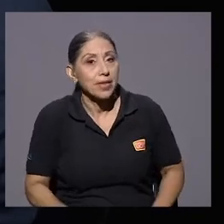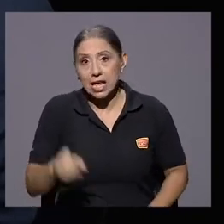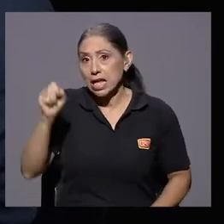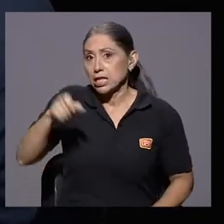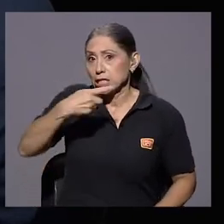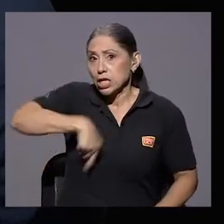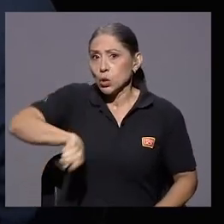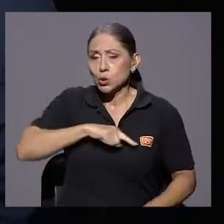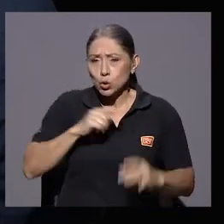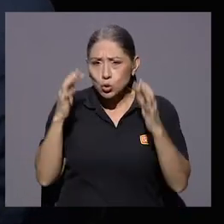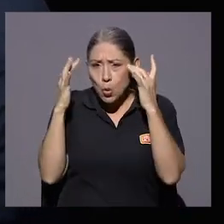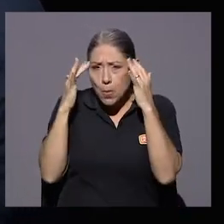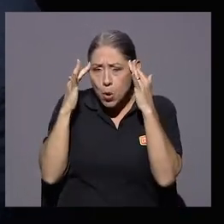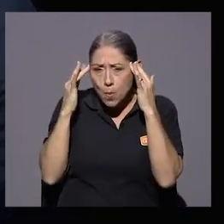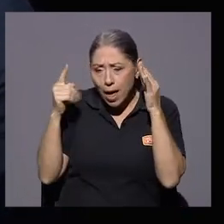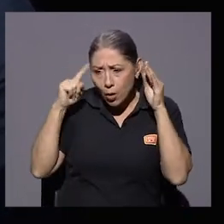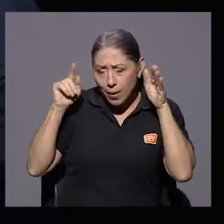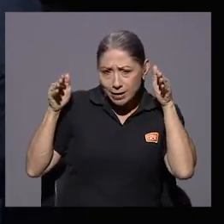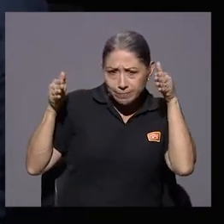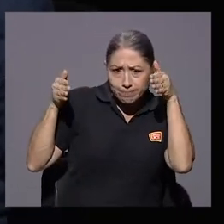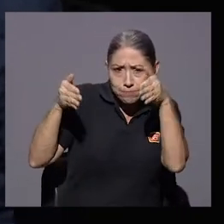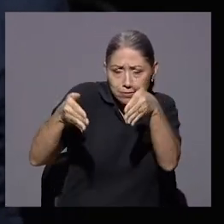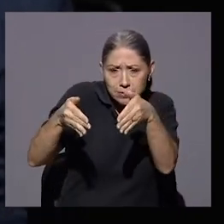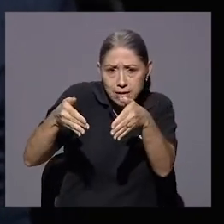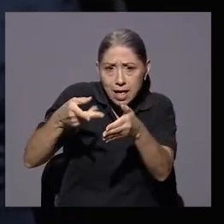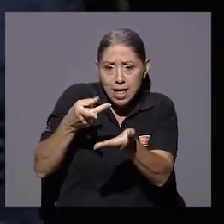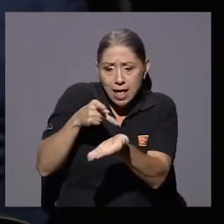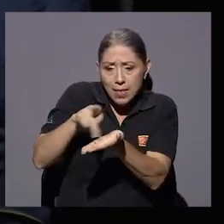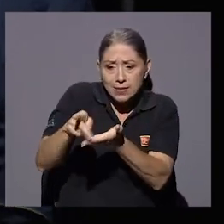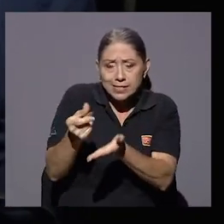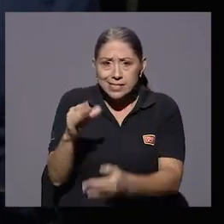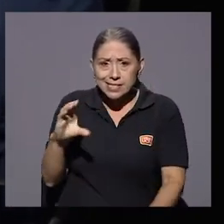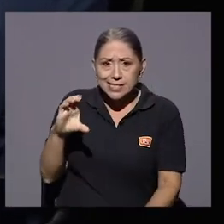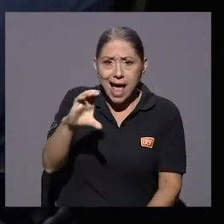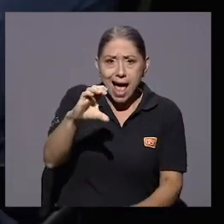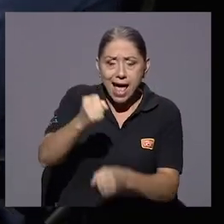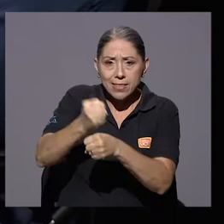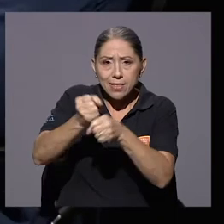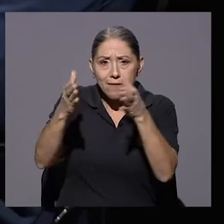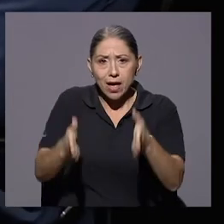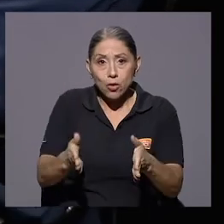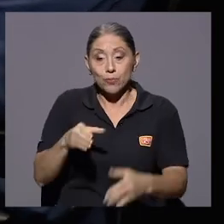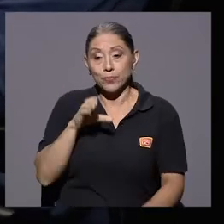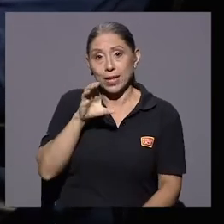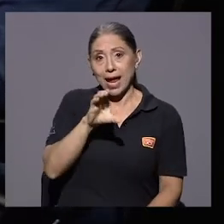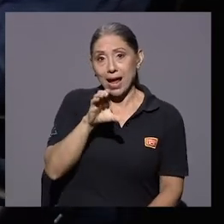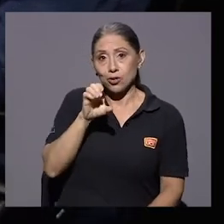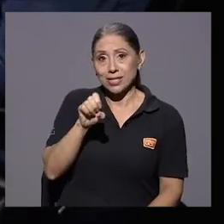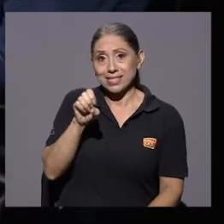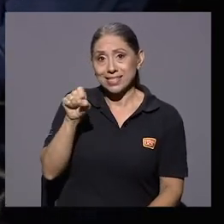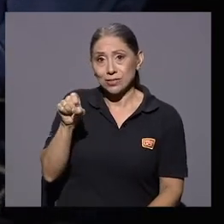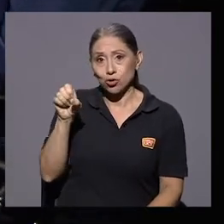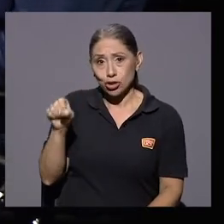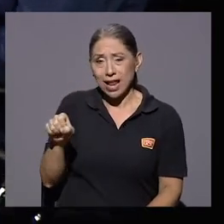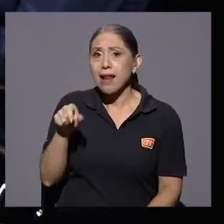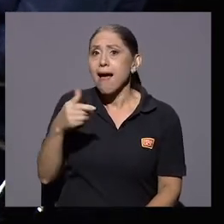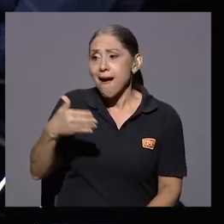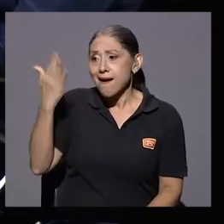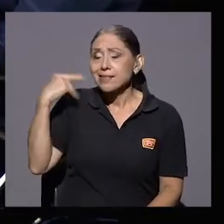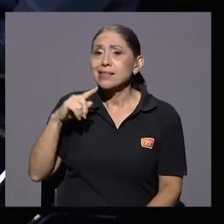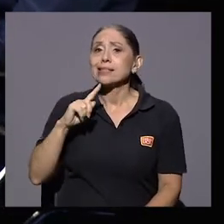elemento primordial de cualquier trabajador, que es su salario. En la Caja Costaricense del Seguro Social teníamos un serio problema